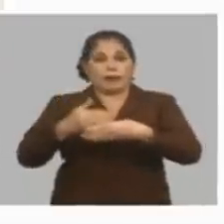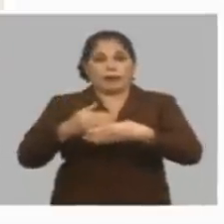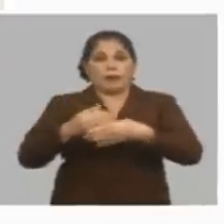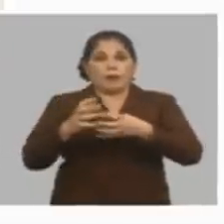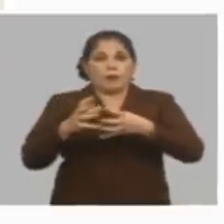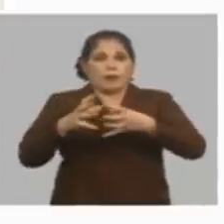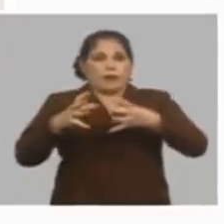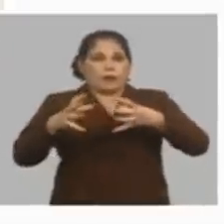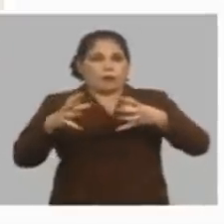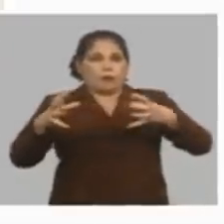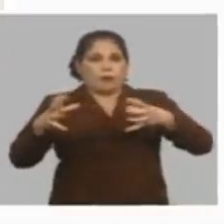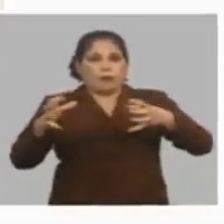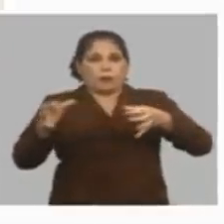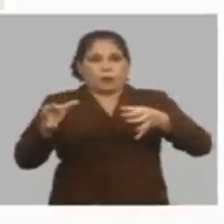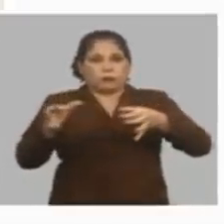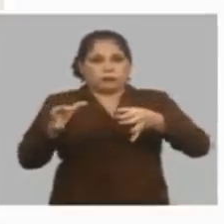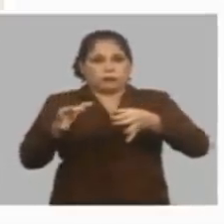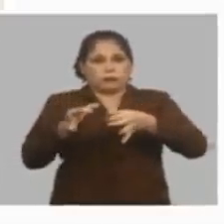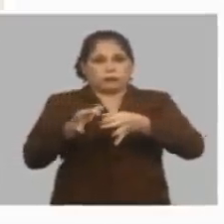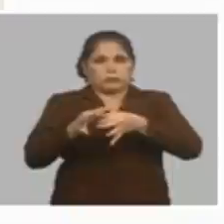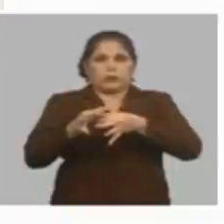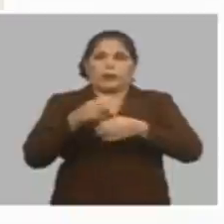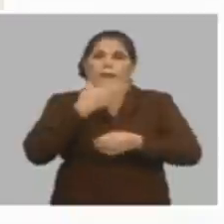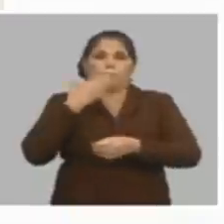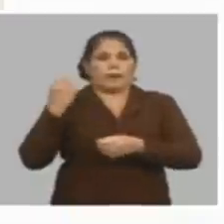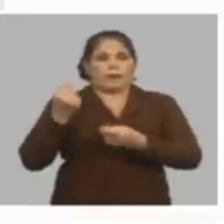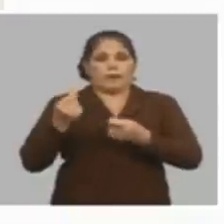mayorista desde el primer día si